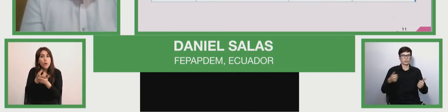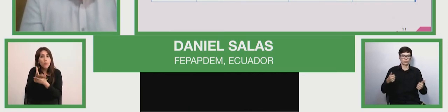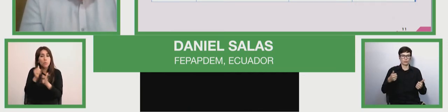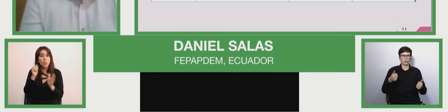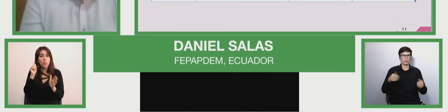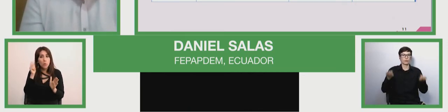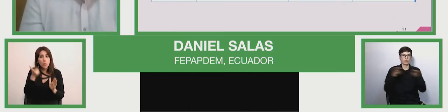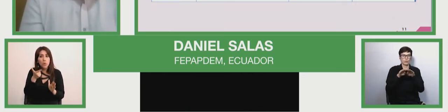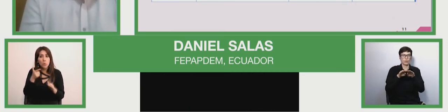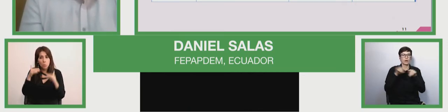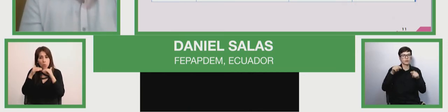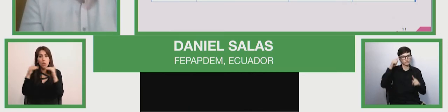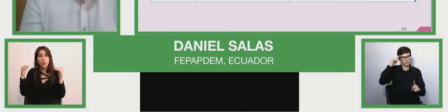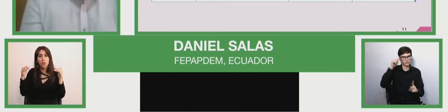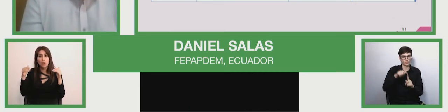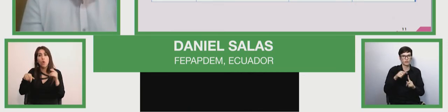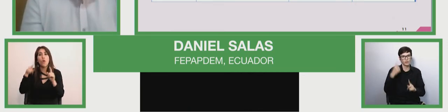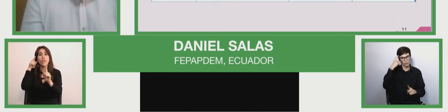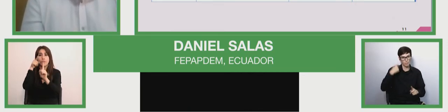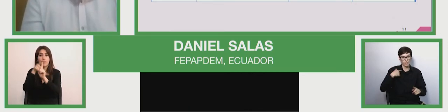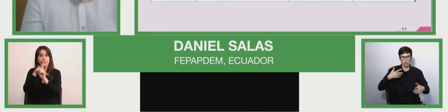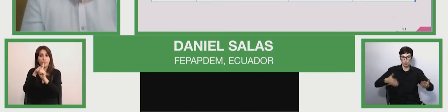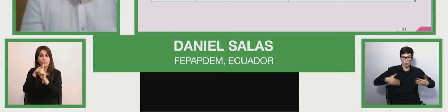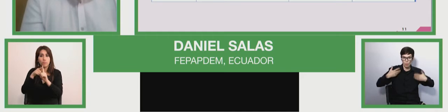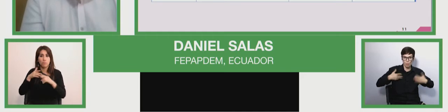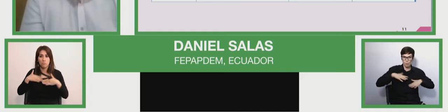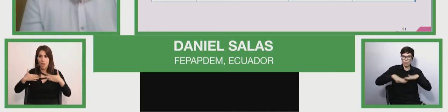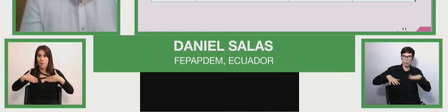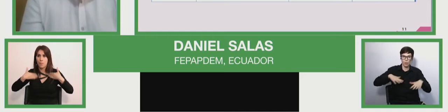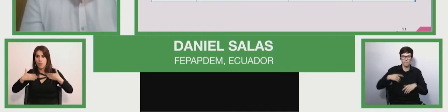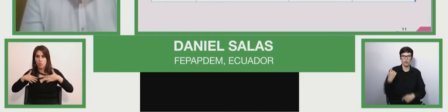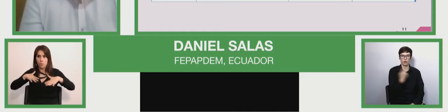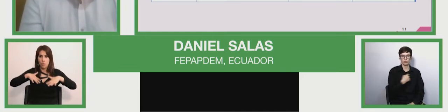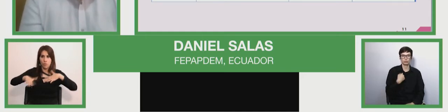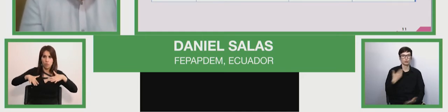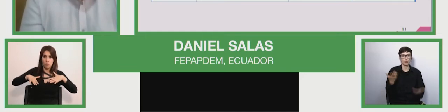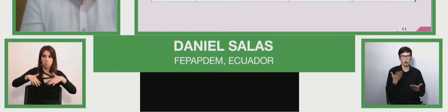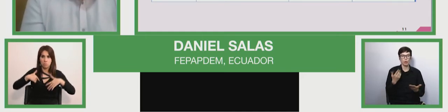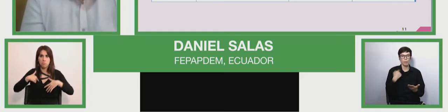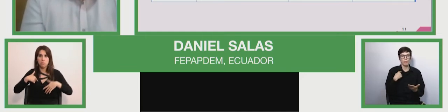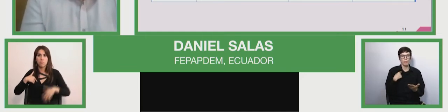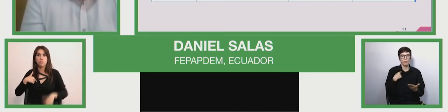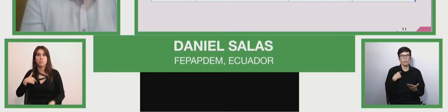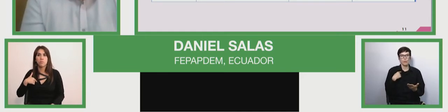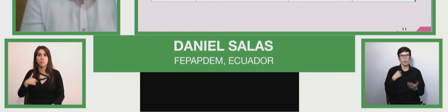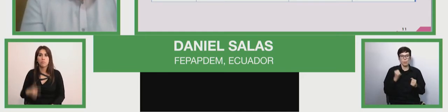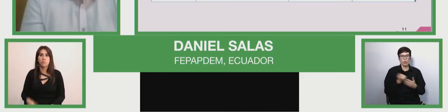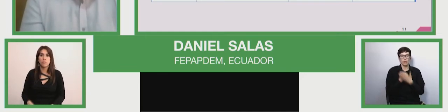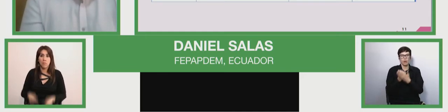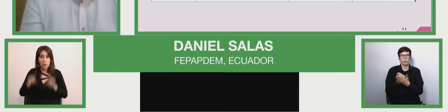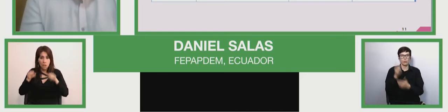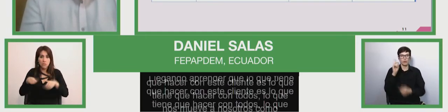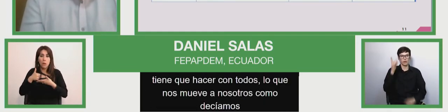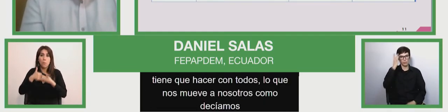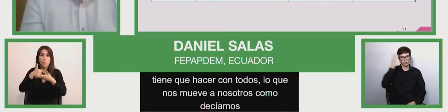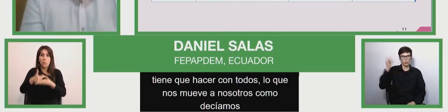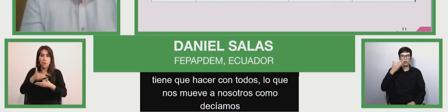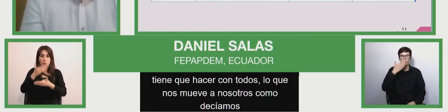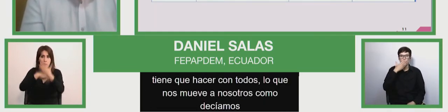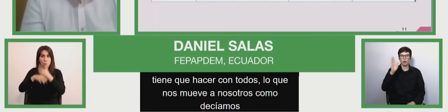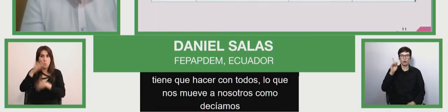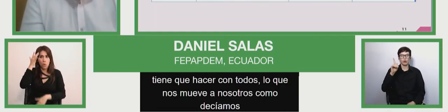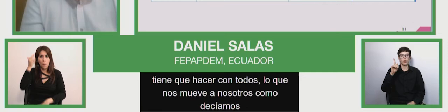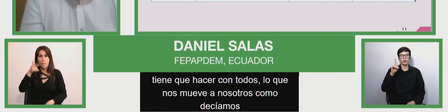donde queremos ir pero lo que nos mueve a nosotros como decíamos es a través de la intervención en la discapacidad intelectual generar un mejor sistema